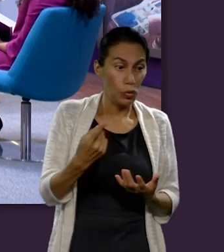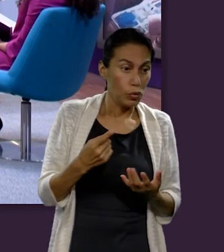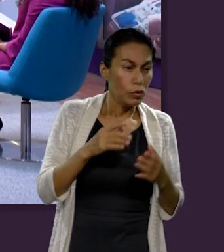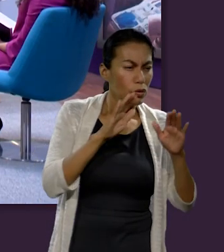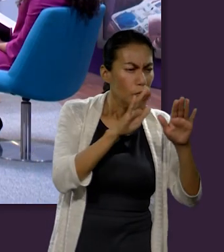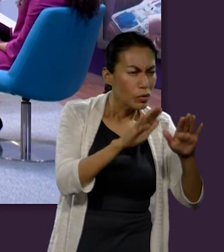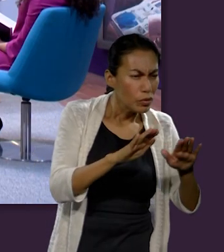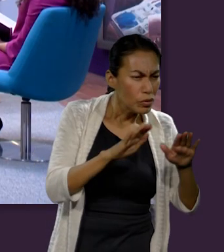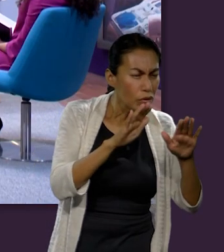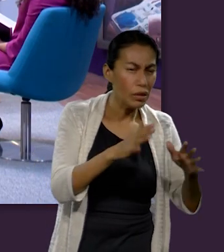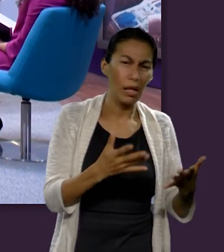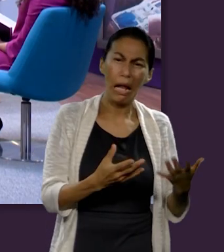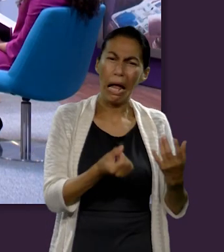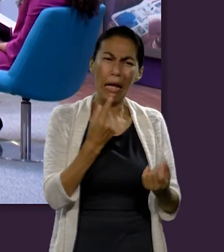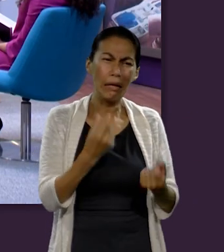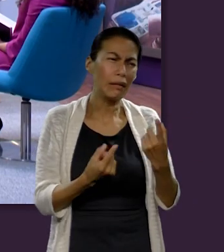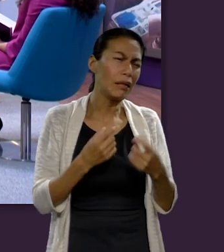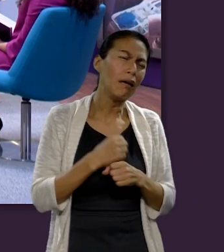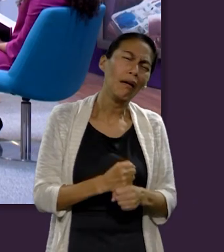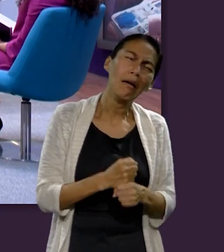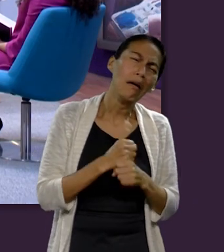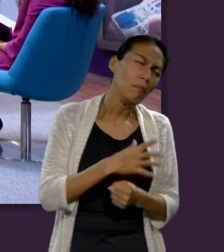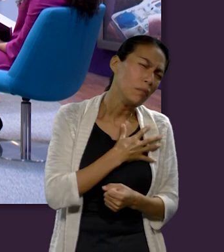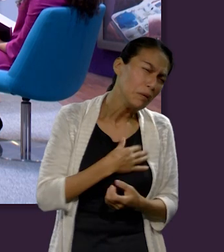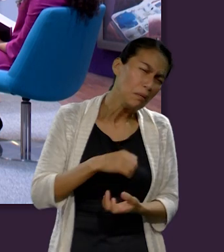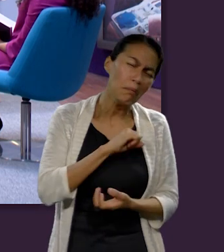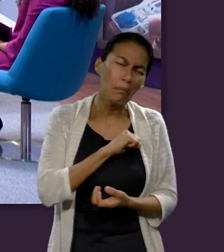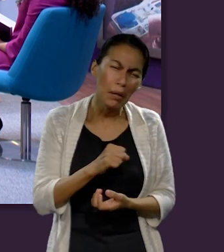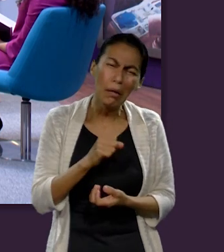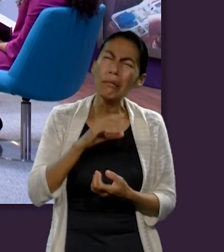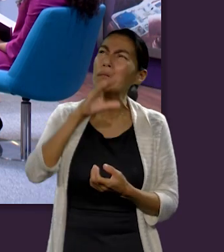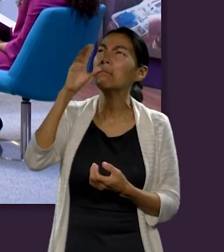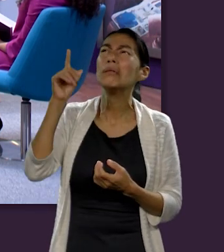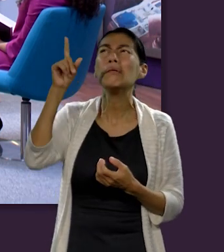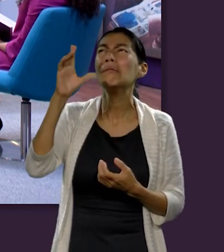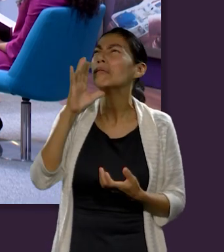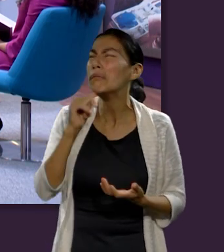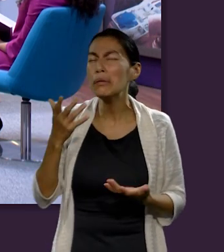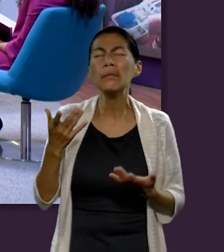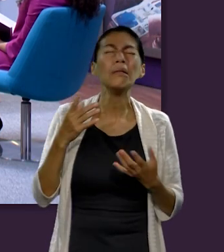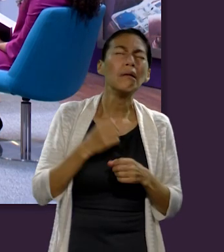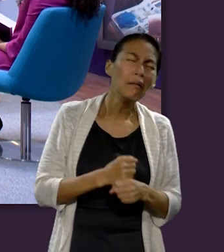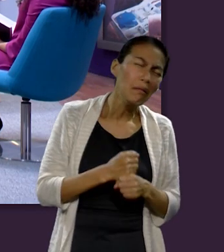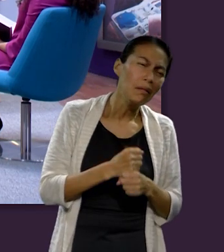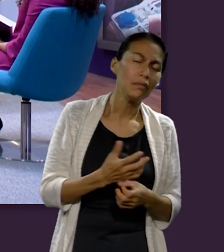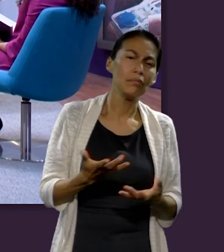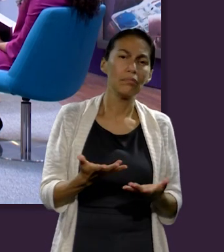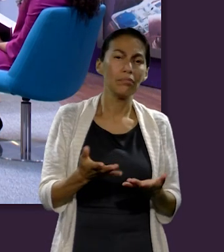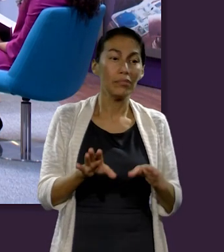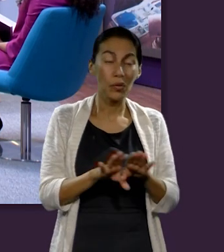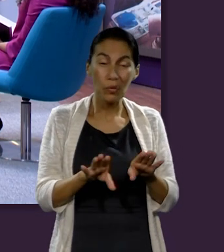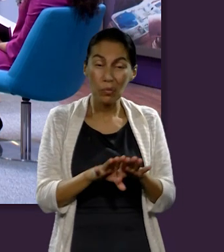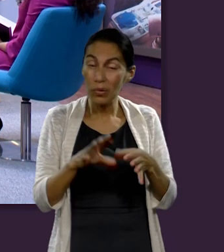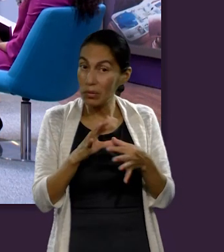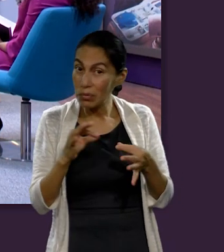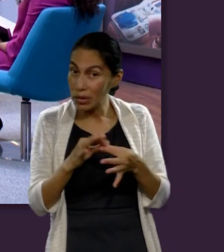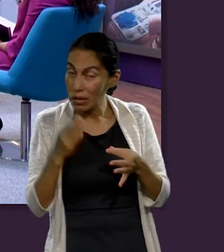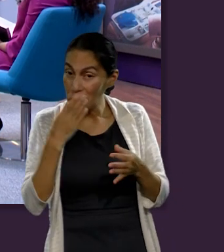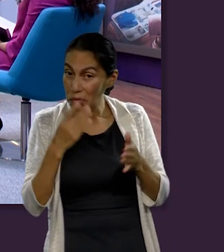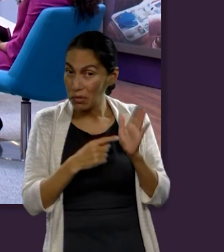hacer nosotros para consolarlo? para explicarle a la luz de lo que conocemos de la Biblia ¿qué dirías tú Ricardo?